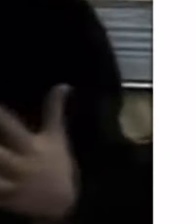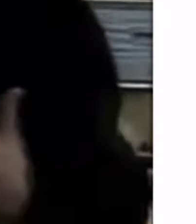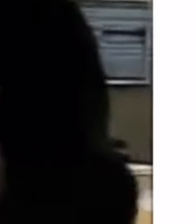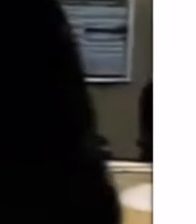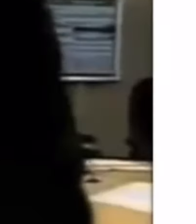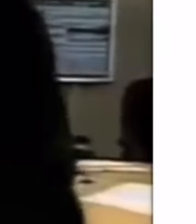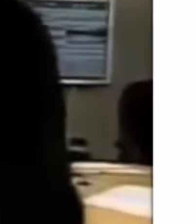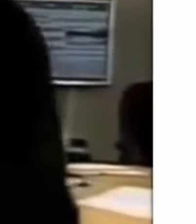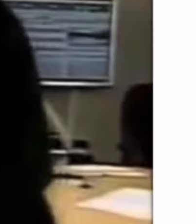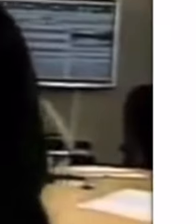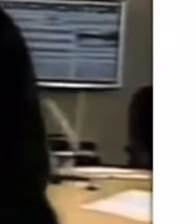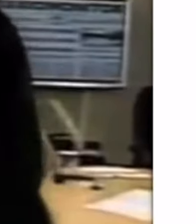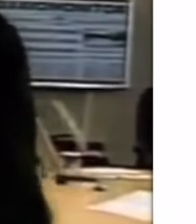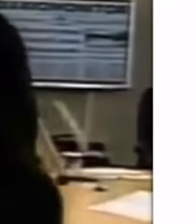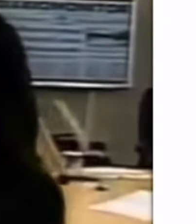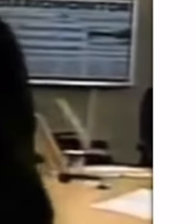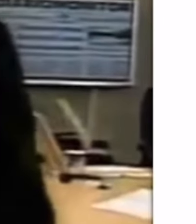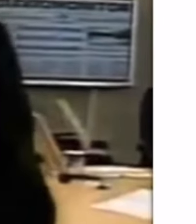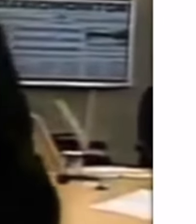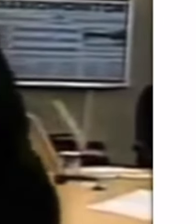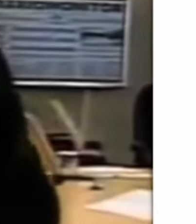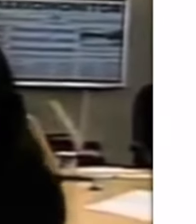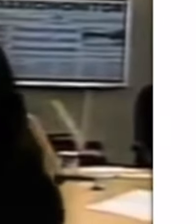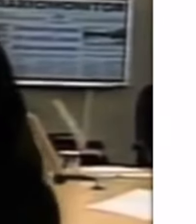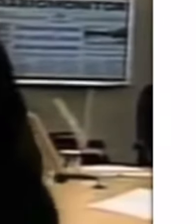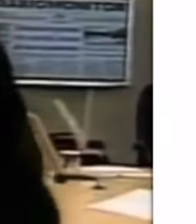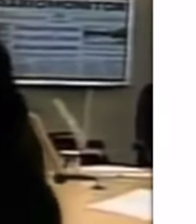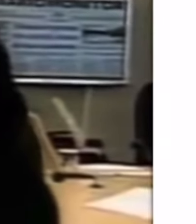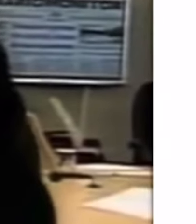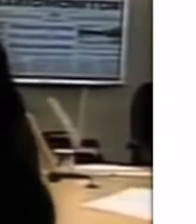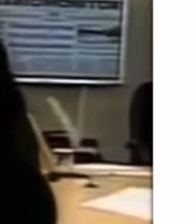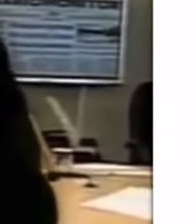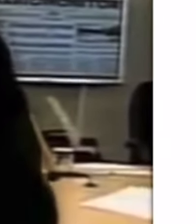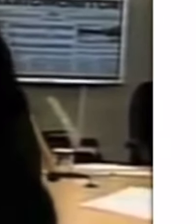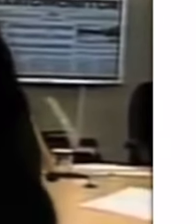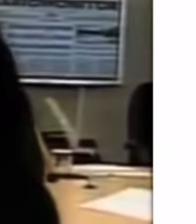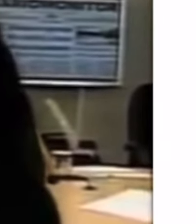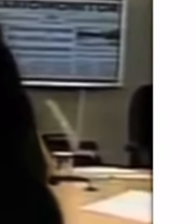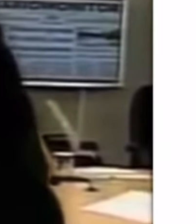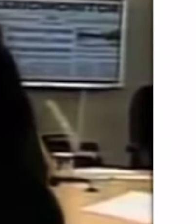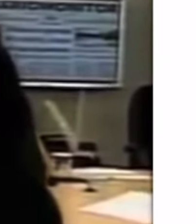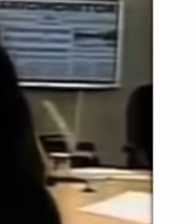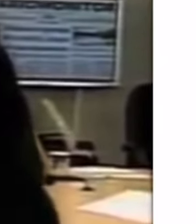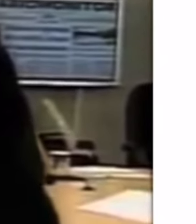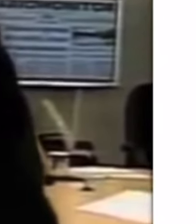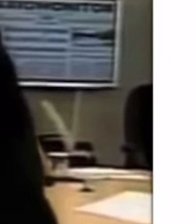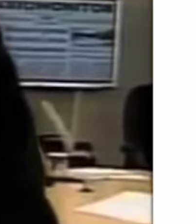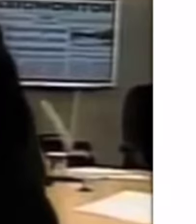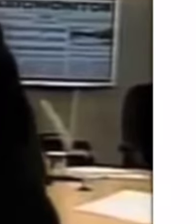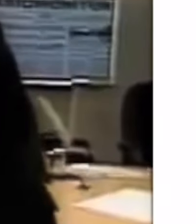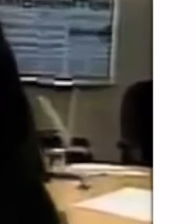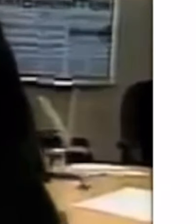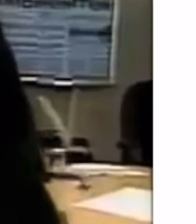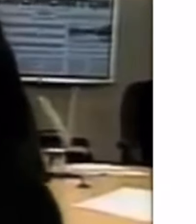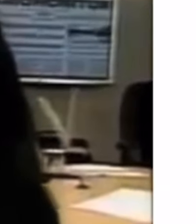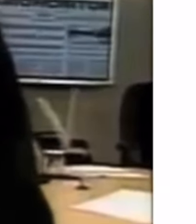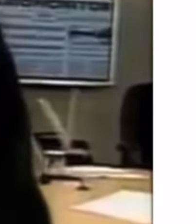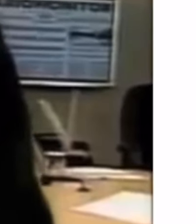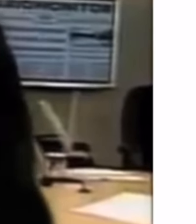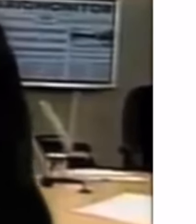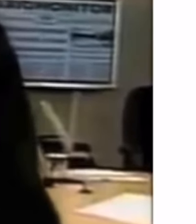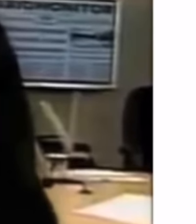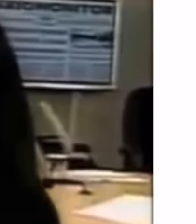Entonces, de ese lado, pues es un descubrimiento muy triste que en los